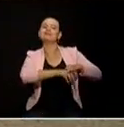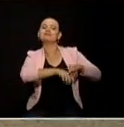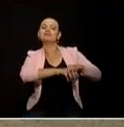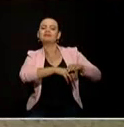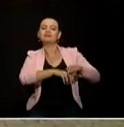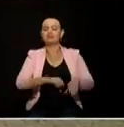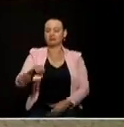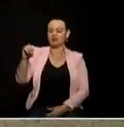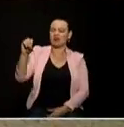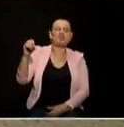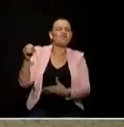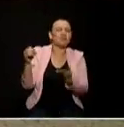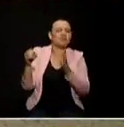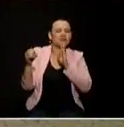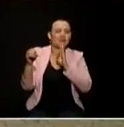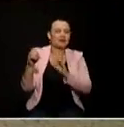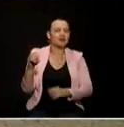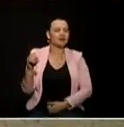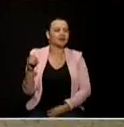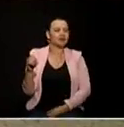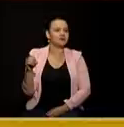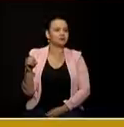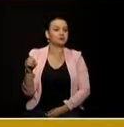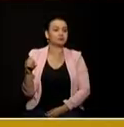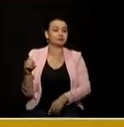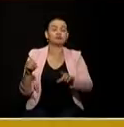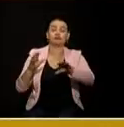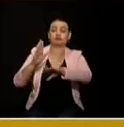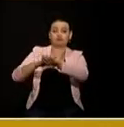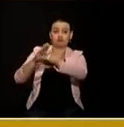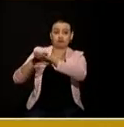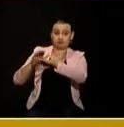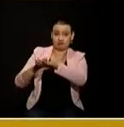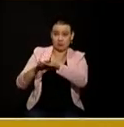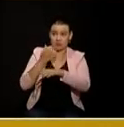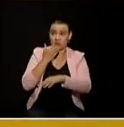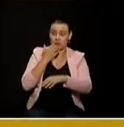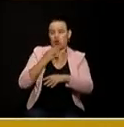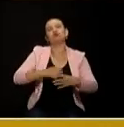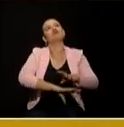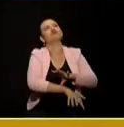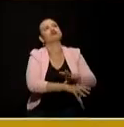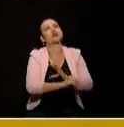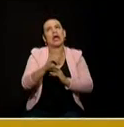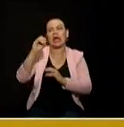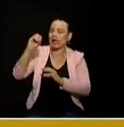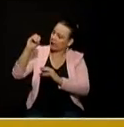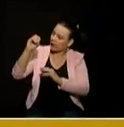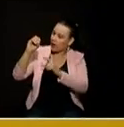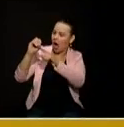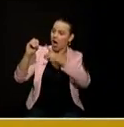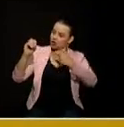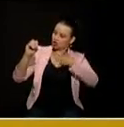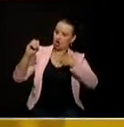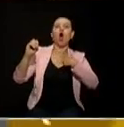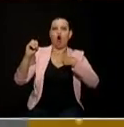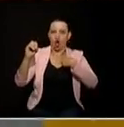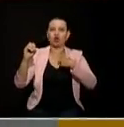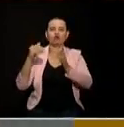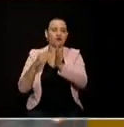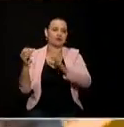candidato le hace la pregunta hay que decir marcela que si el candidato se saca a sí mismo pues vuelve a sortear eso es como